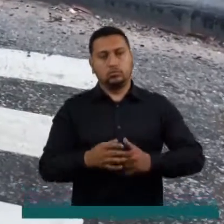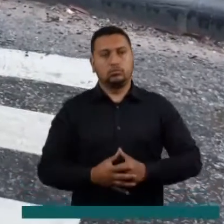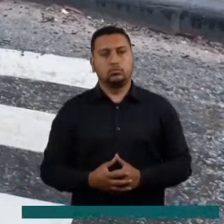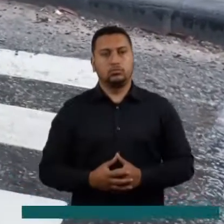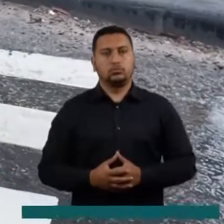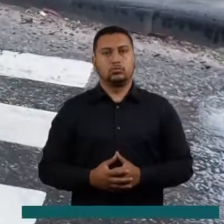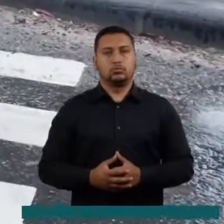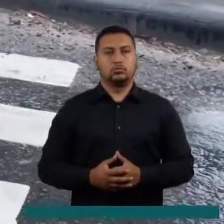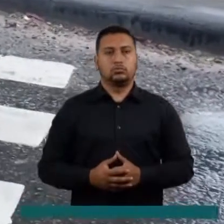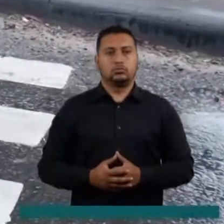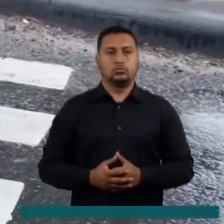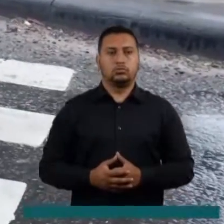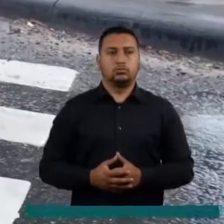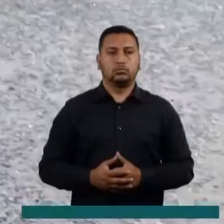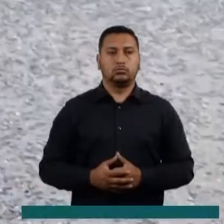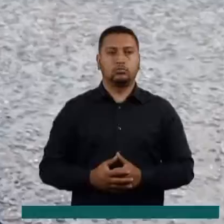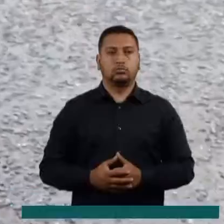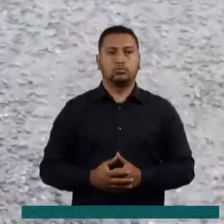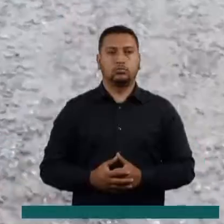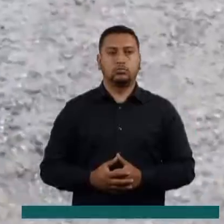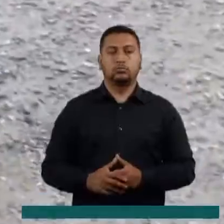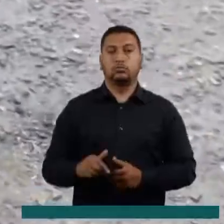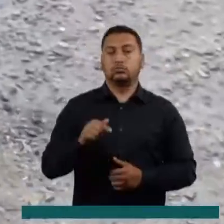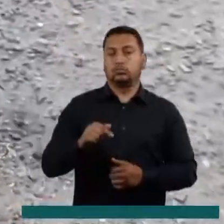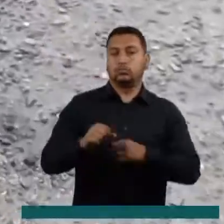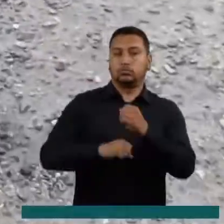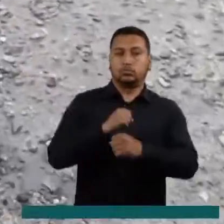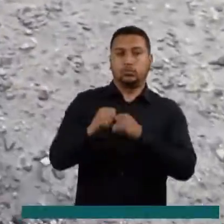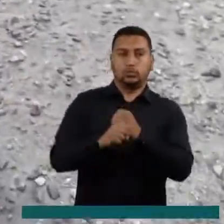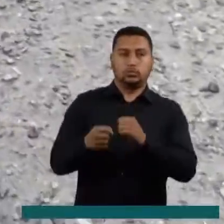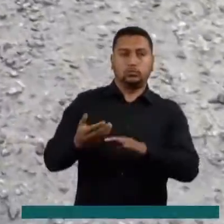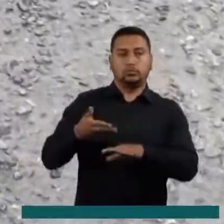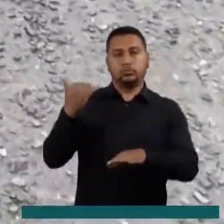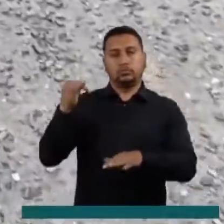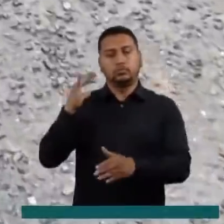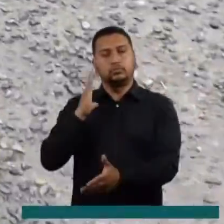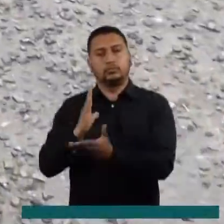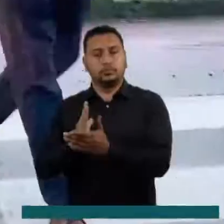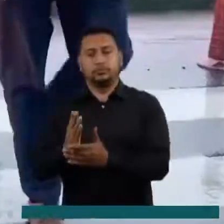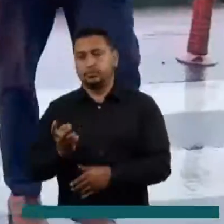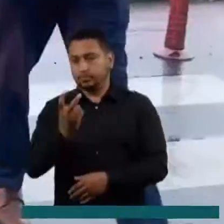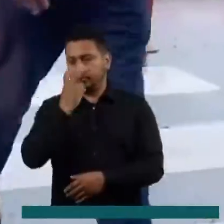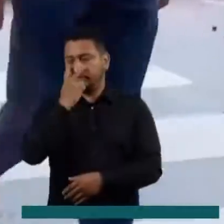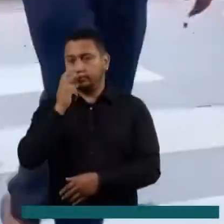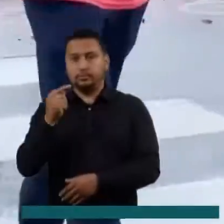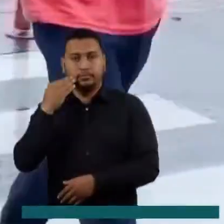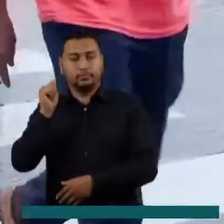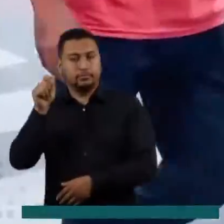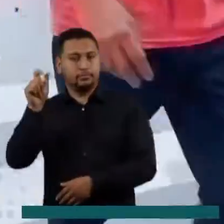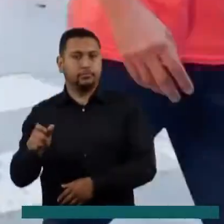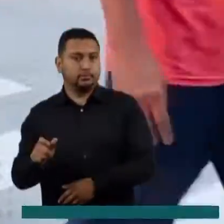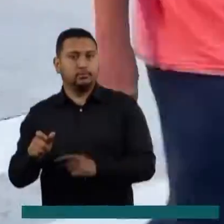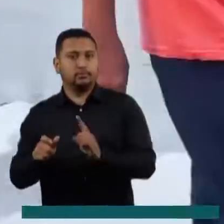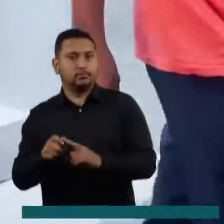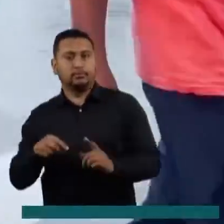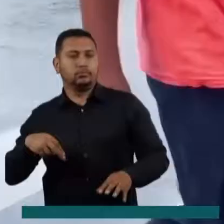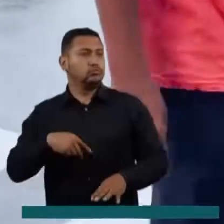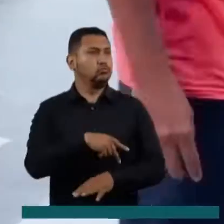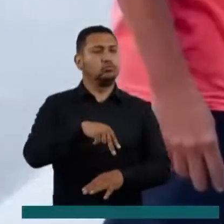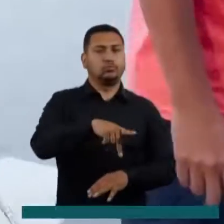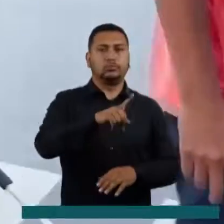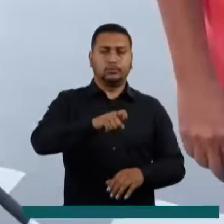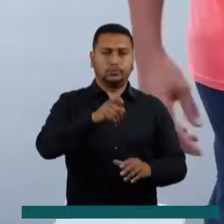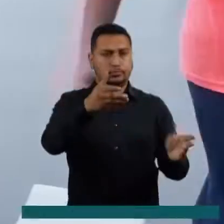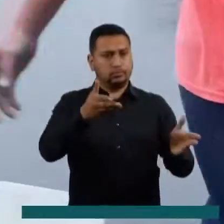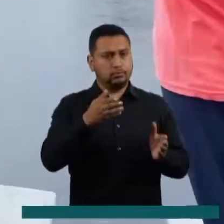Karen Lorena Lesmes es profesora de inglés, reside en Neiva hace muchos años. Debido a un accidente médico padece de ceguera y para ella la movilidad